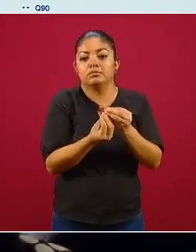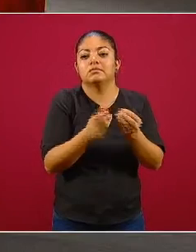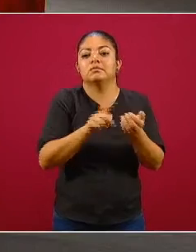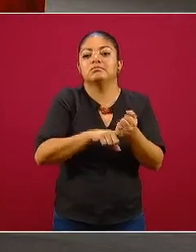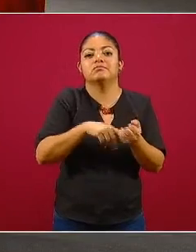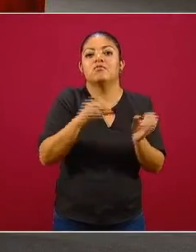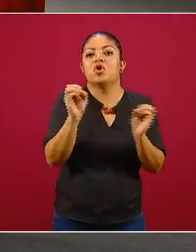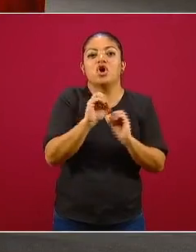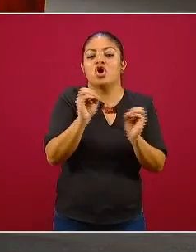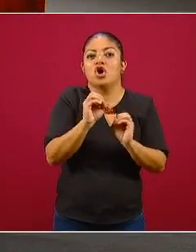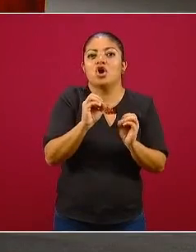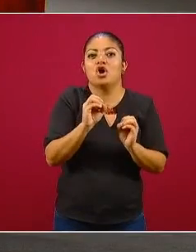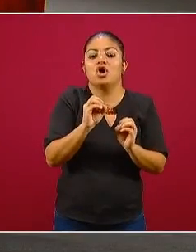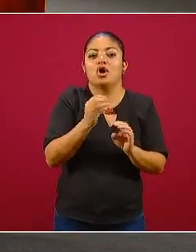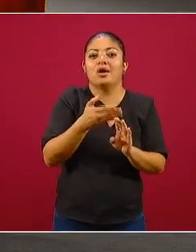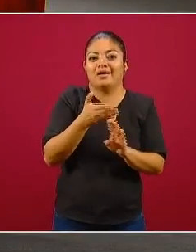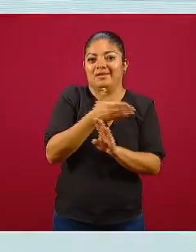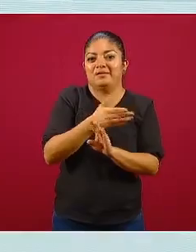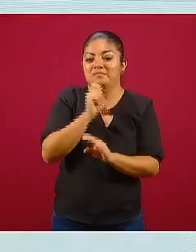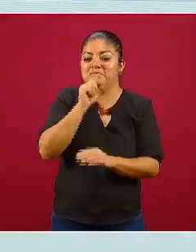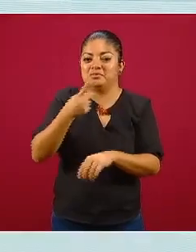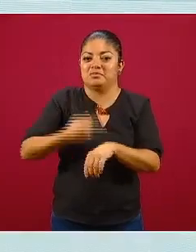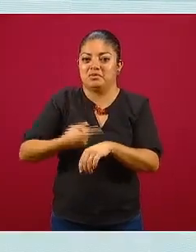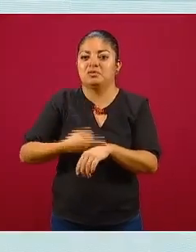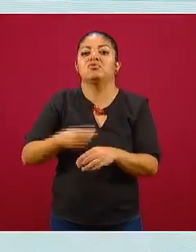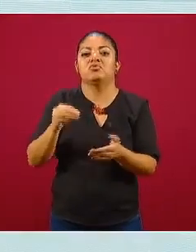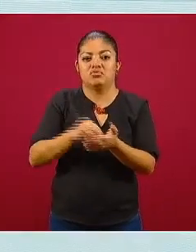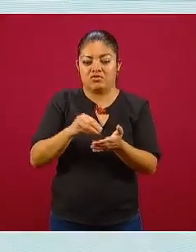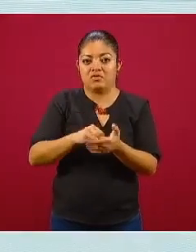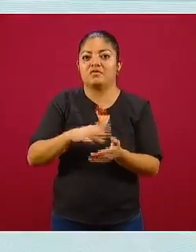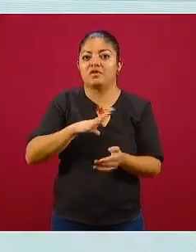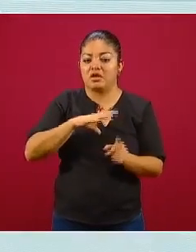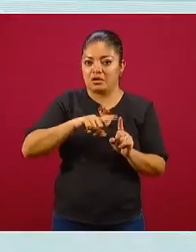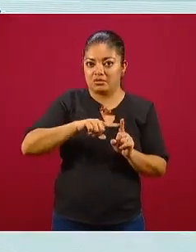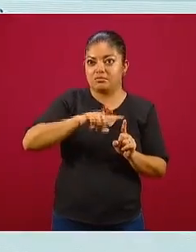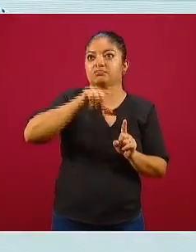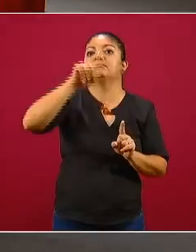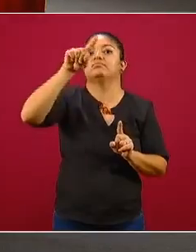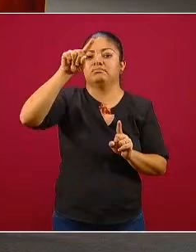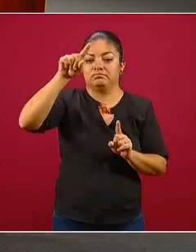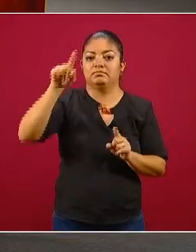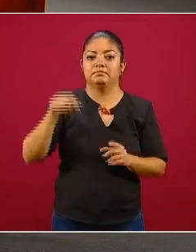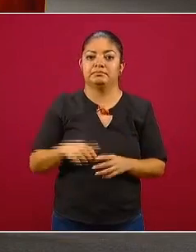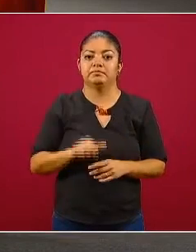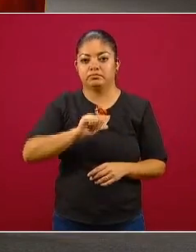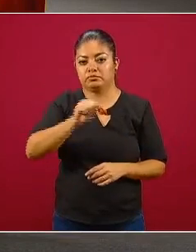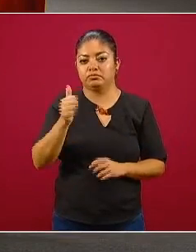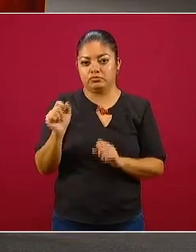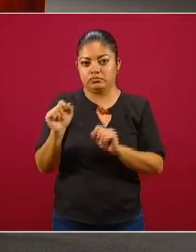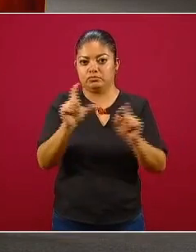notificación de las confirmaciones y vemos todavía este patrón ascendente la siguiente